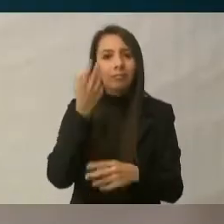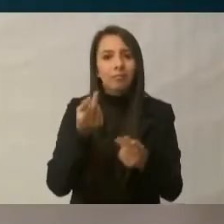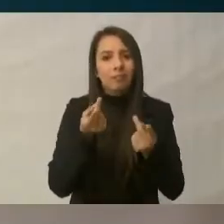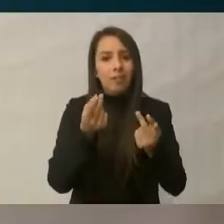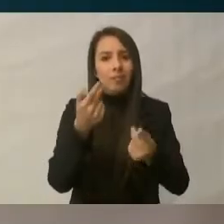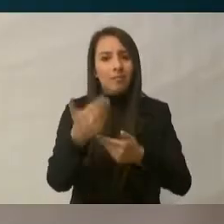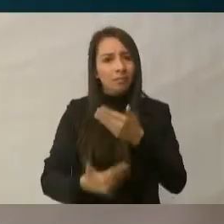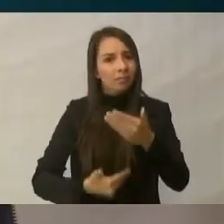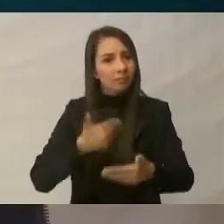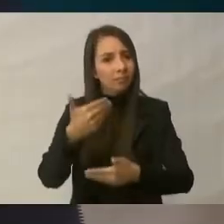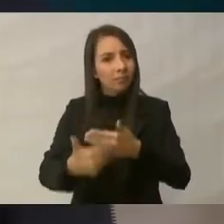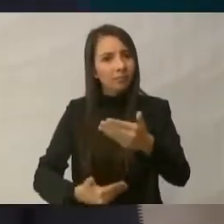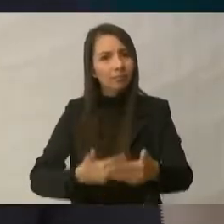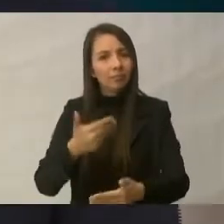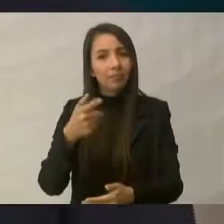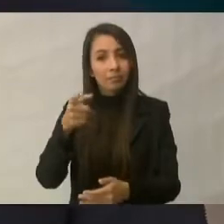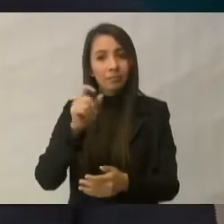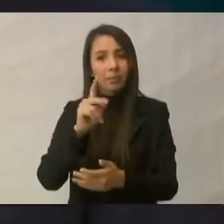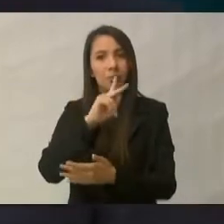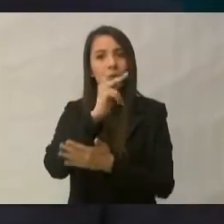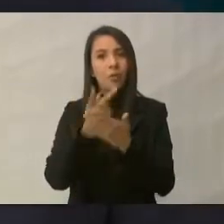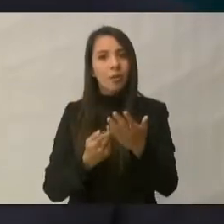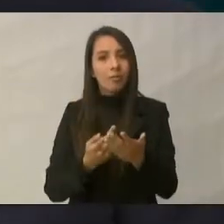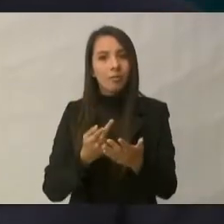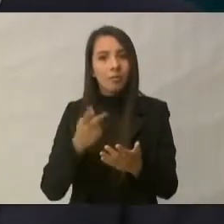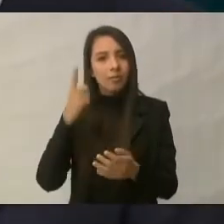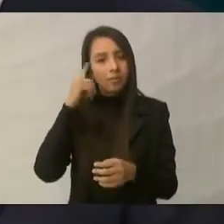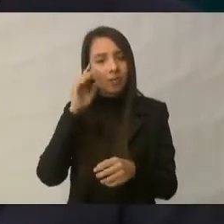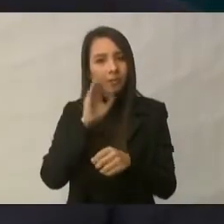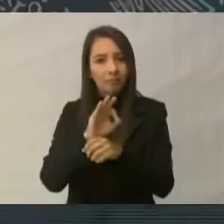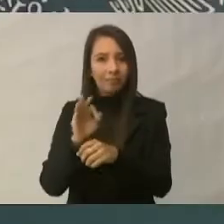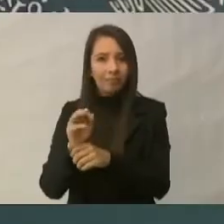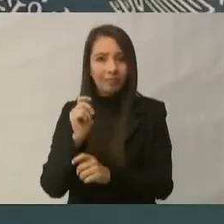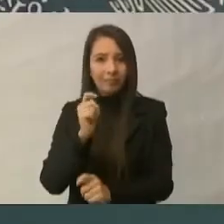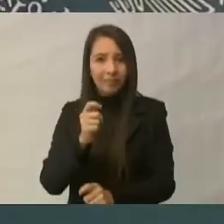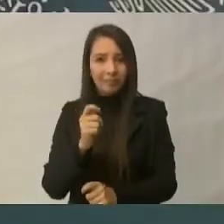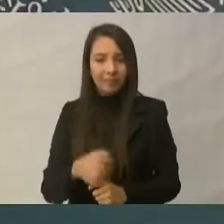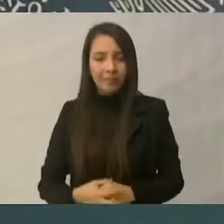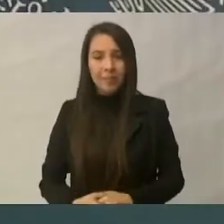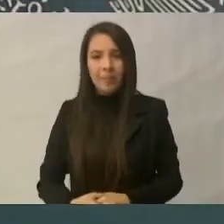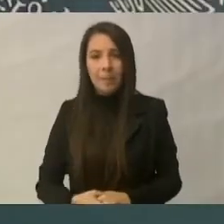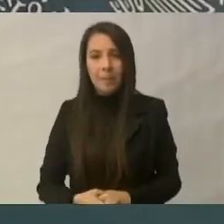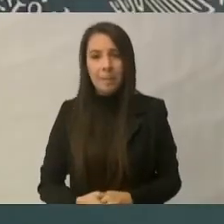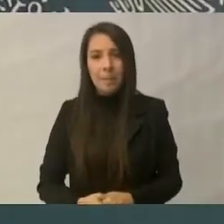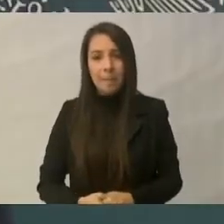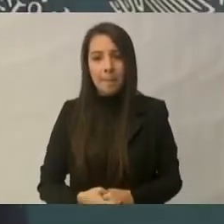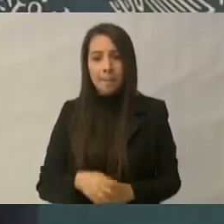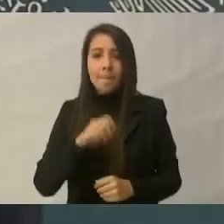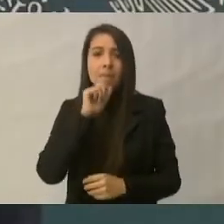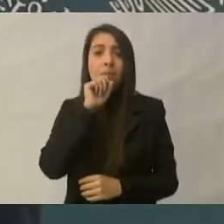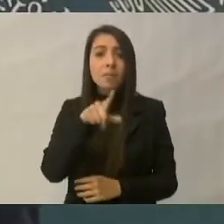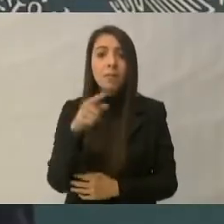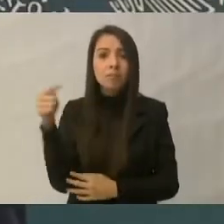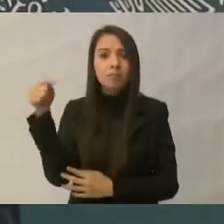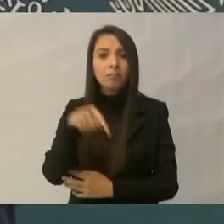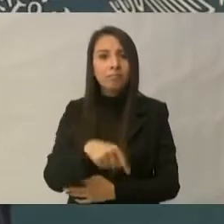el programa integral. También estamos aquí en Mexicali